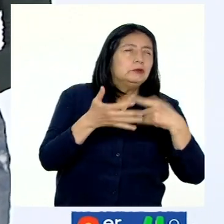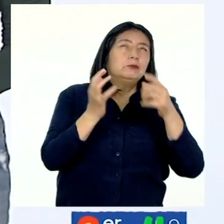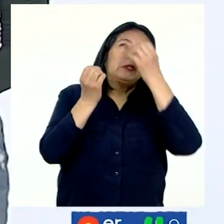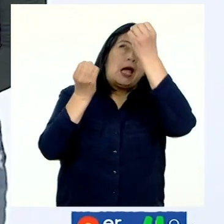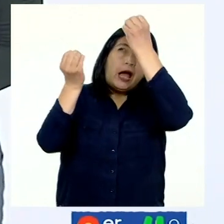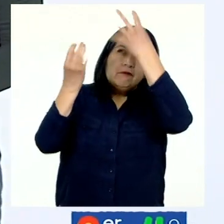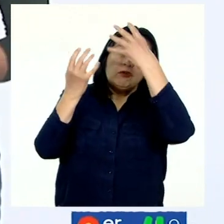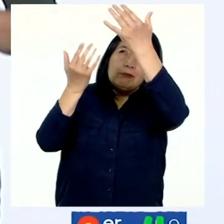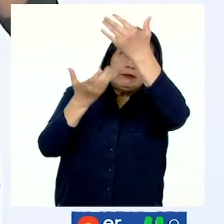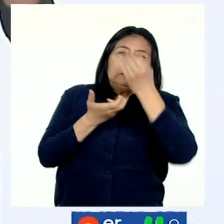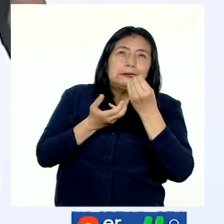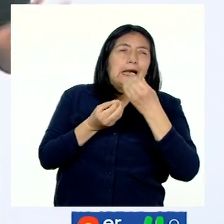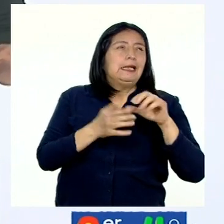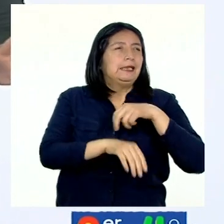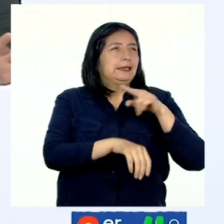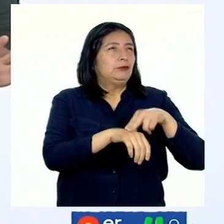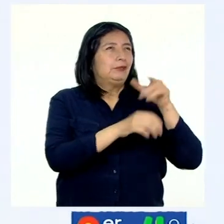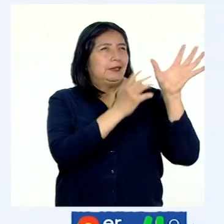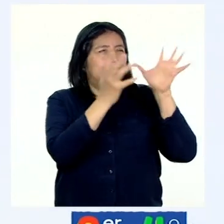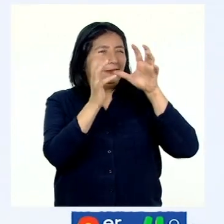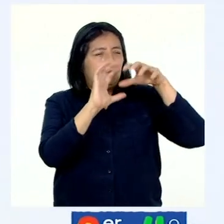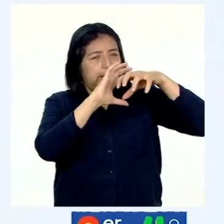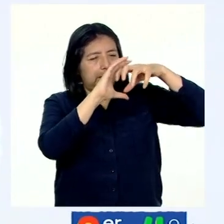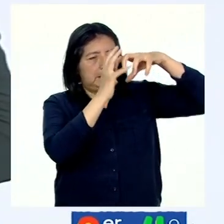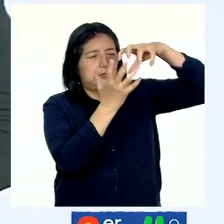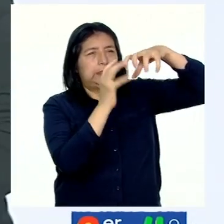información que ella brinda en la atmósfera.